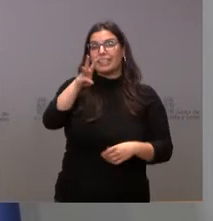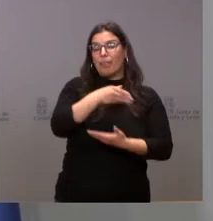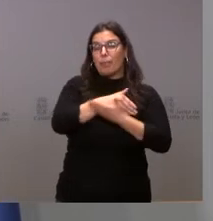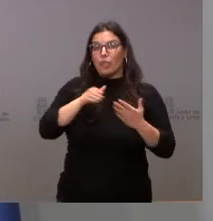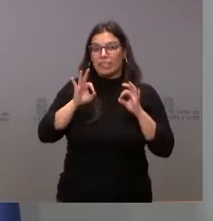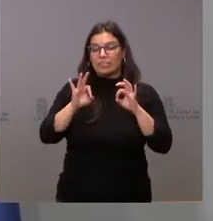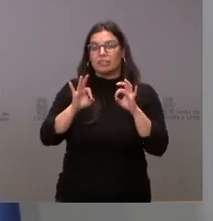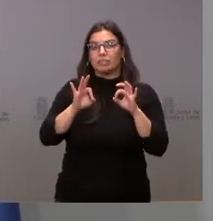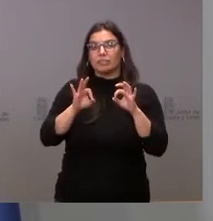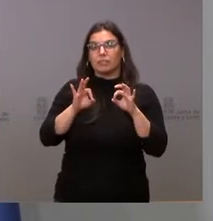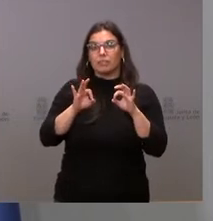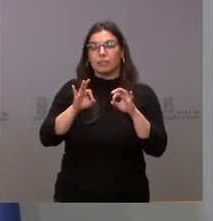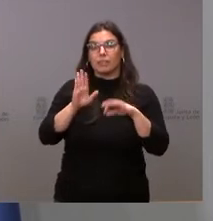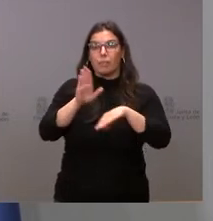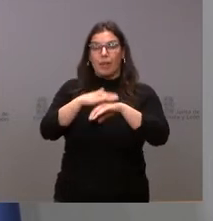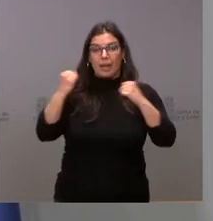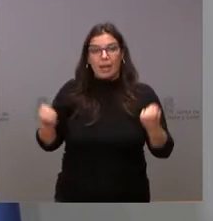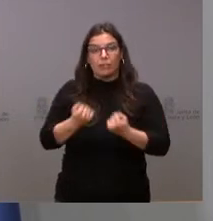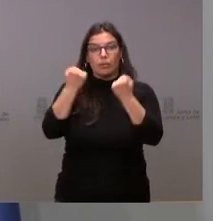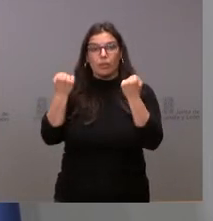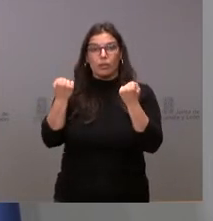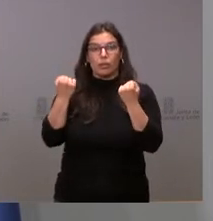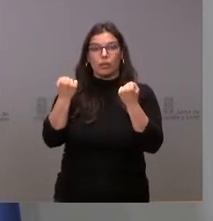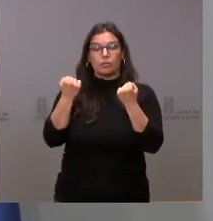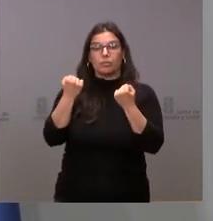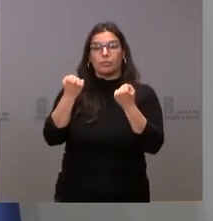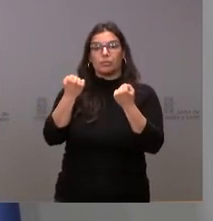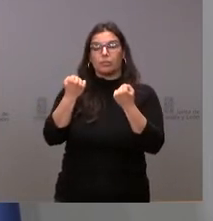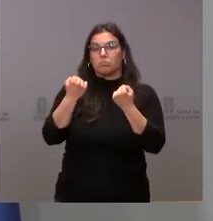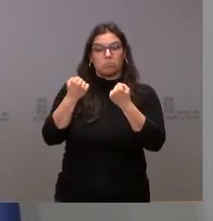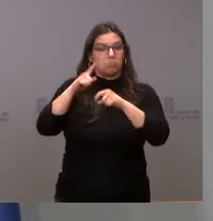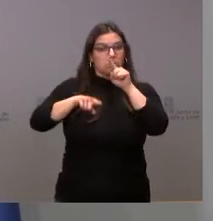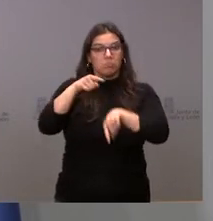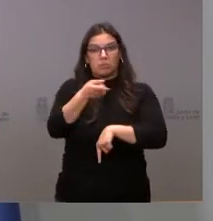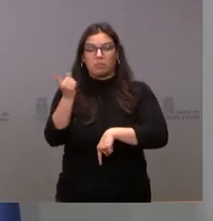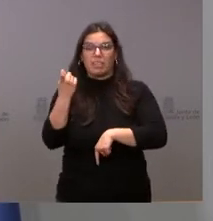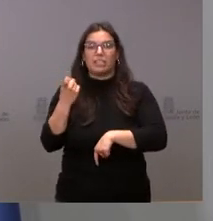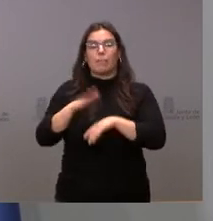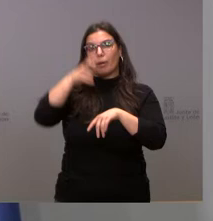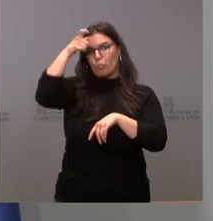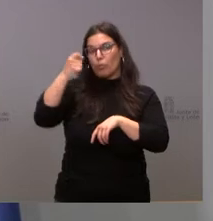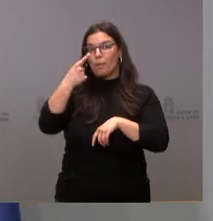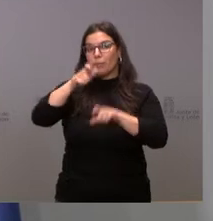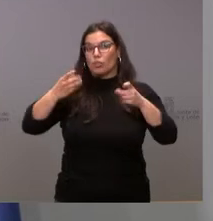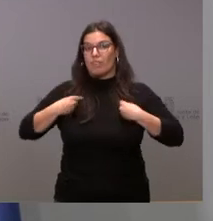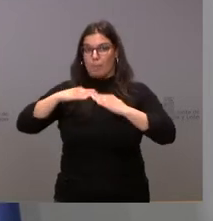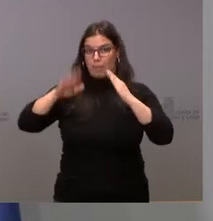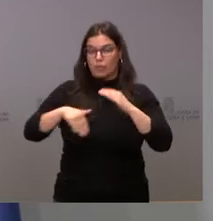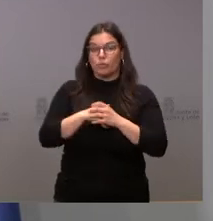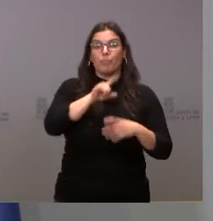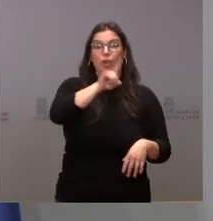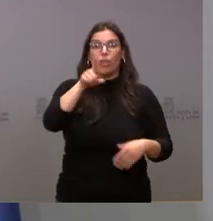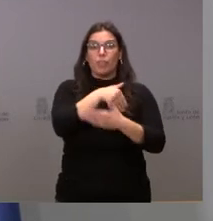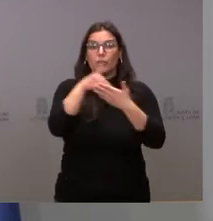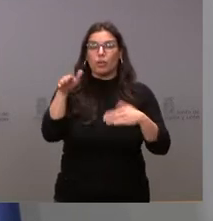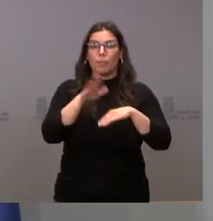para actuaciones de carácter incondicionado en municipios de menos de mil habitantes y 11 millones para hacer